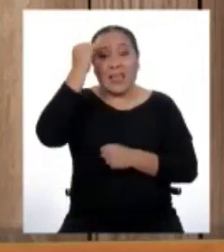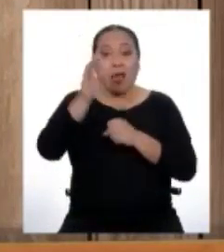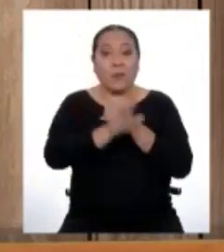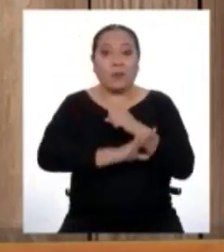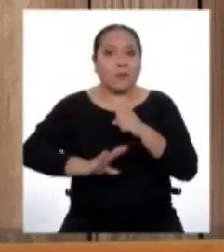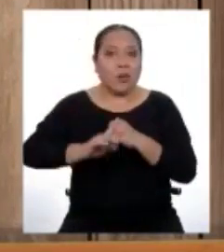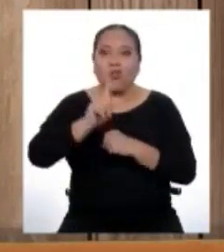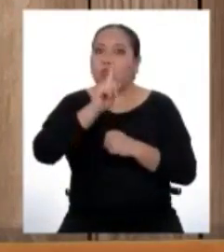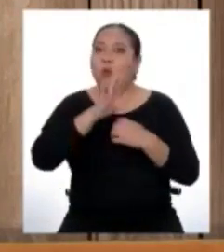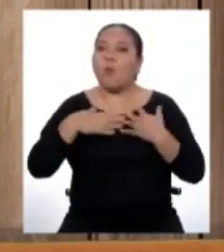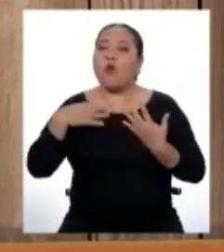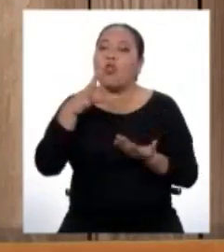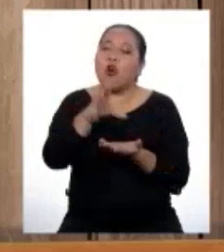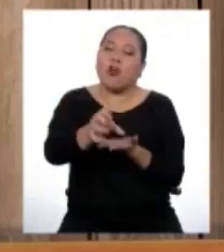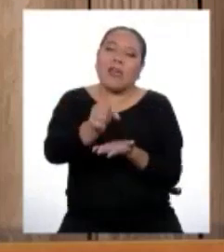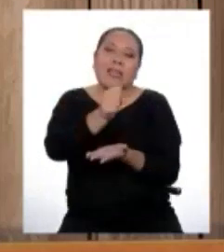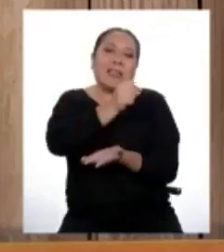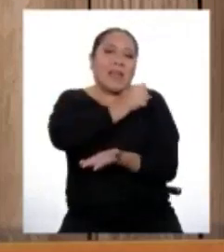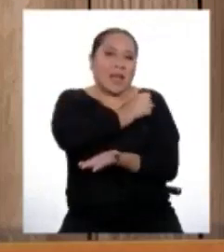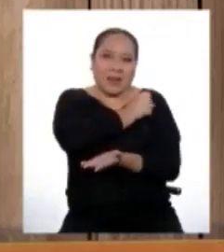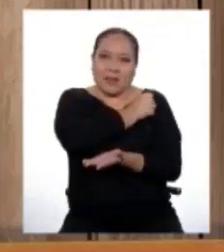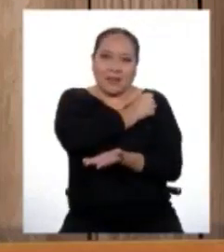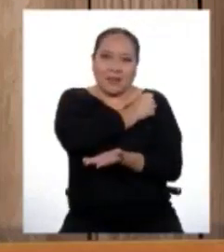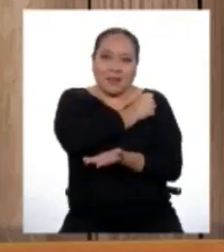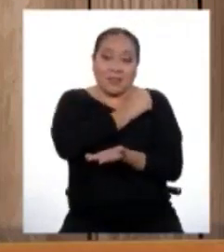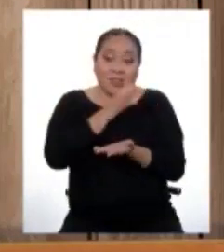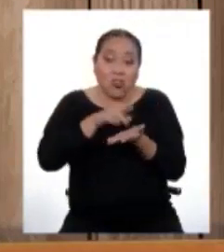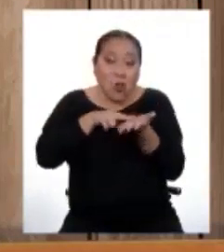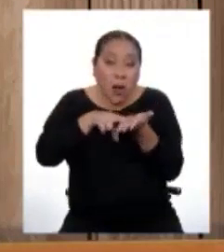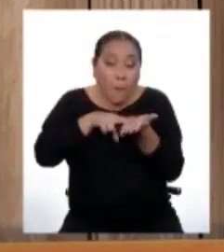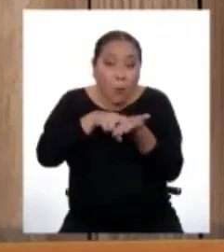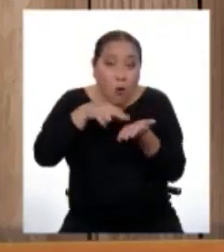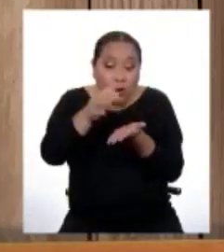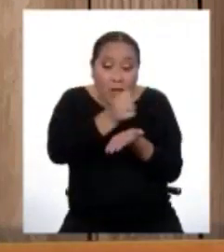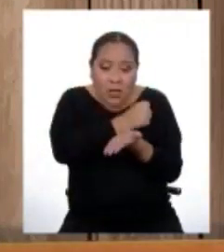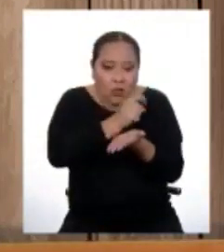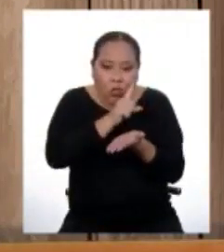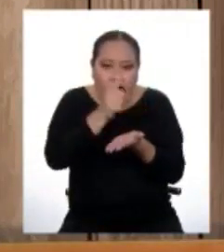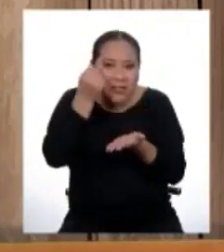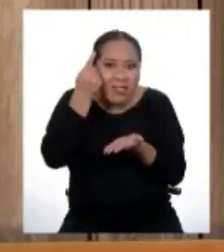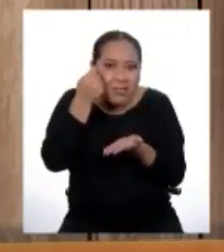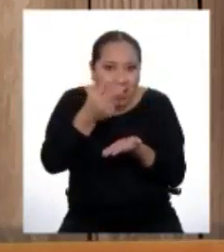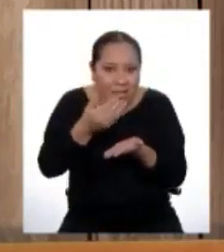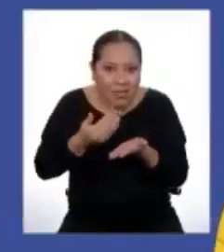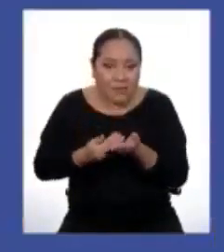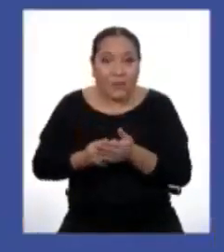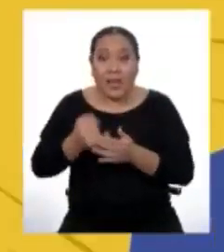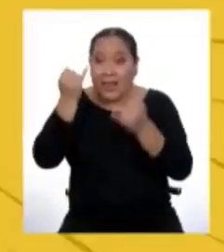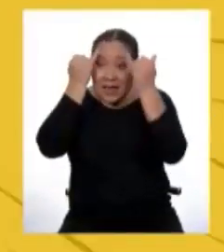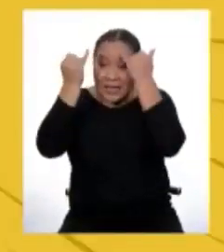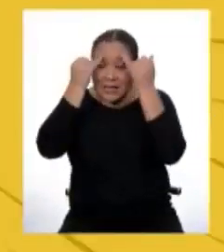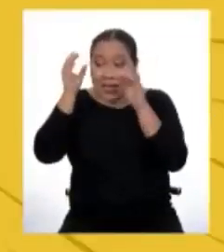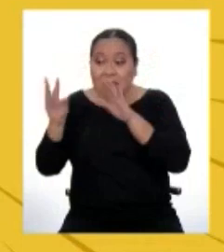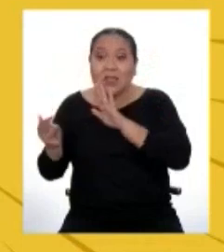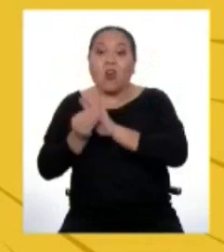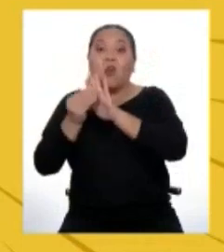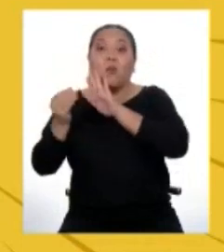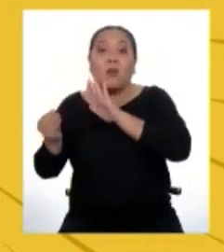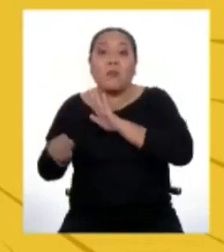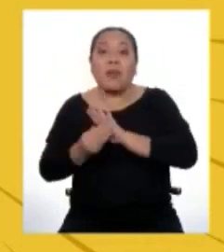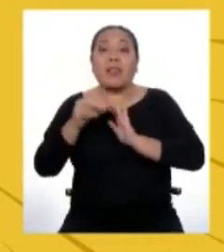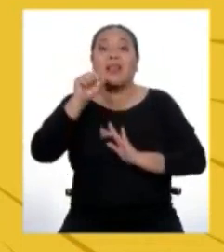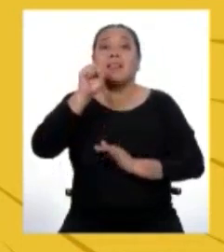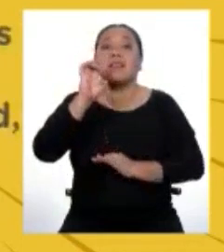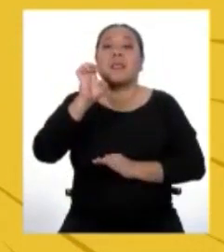no vamos a poder sacar por nada del mundo. Ahora hablemos de las ideas secundarias. Estas añaden